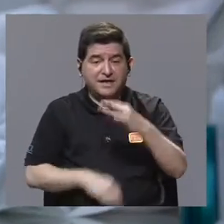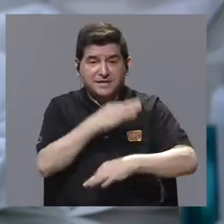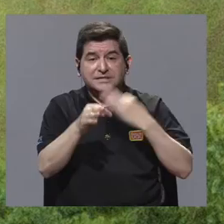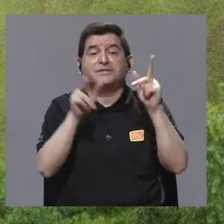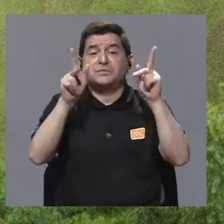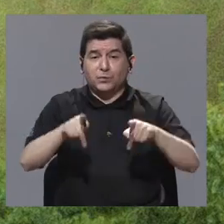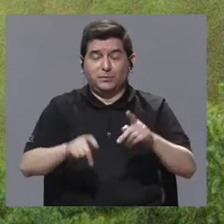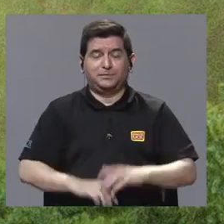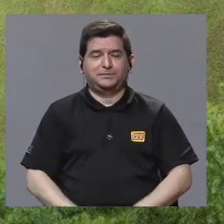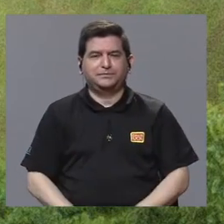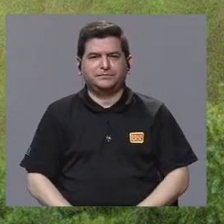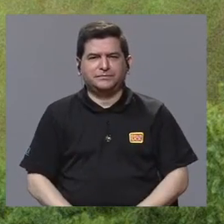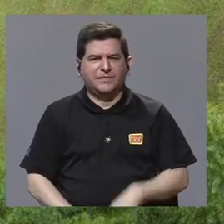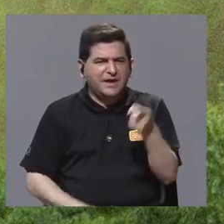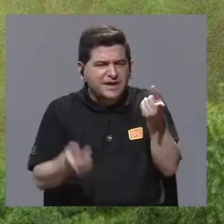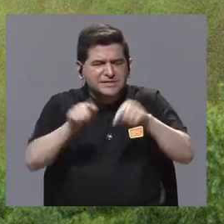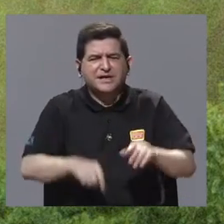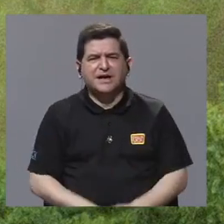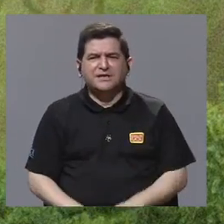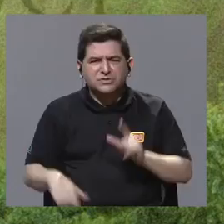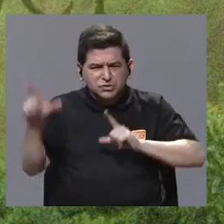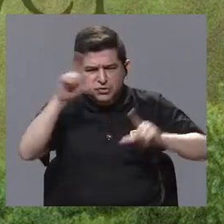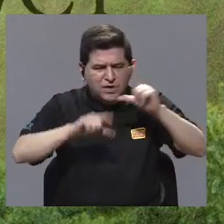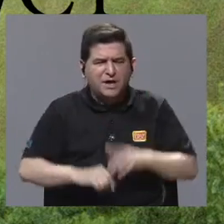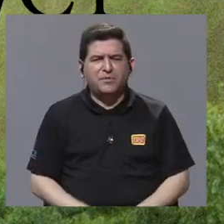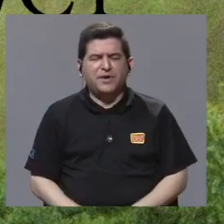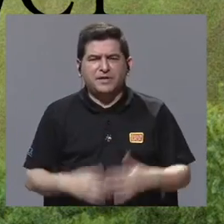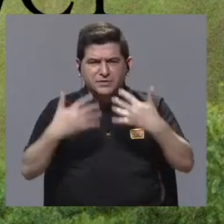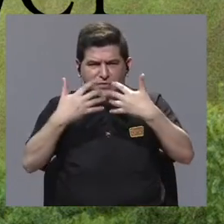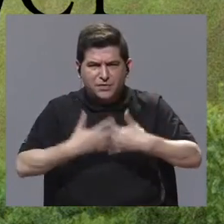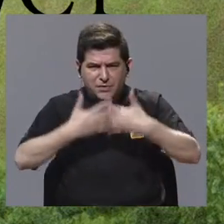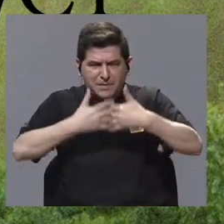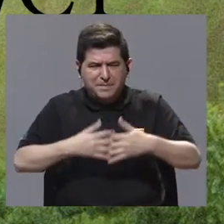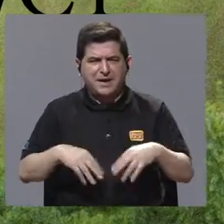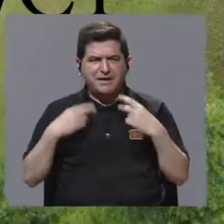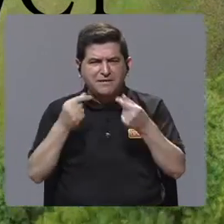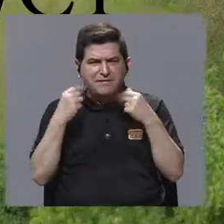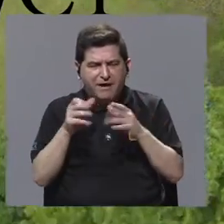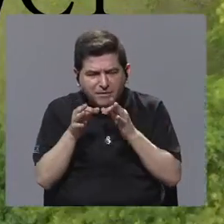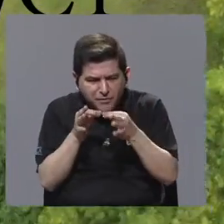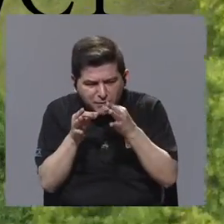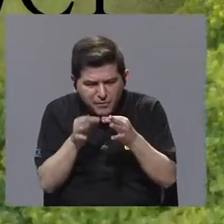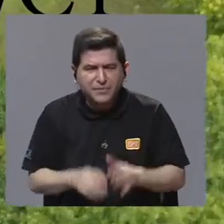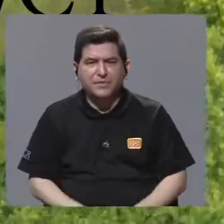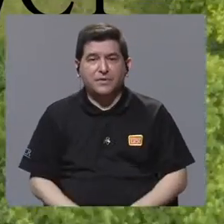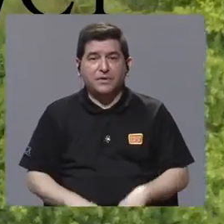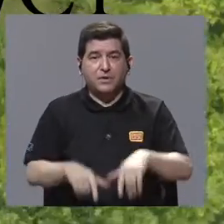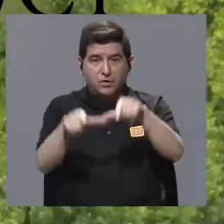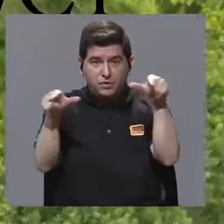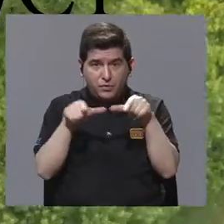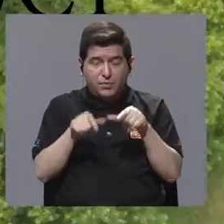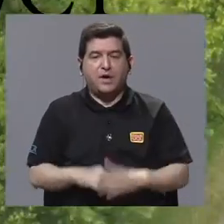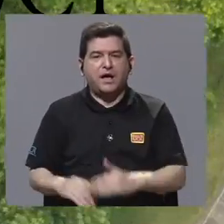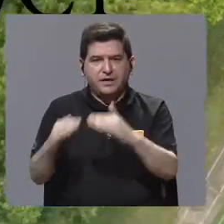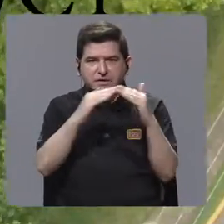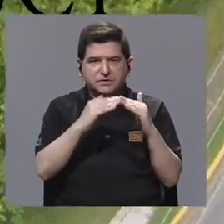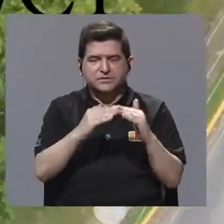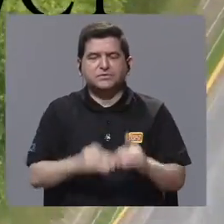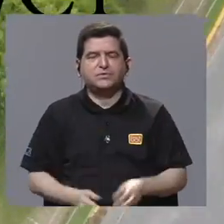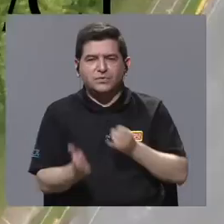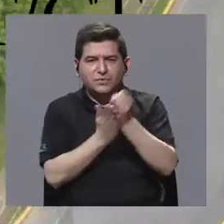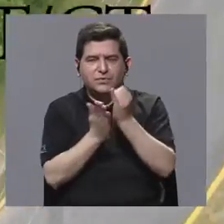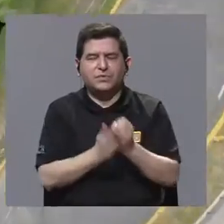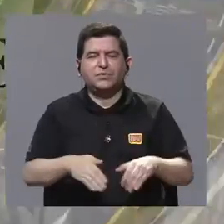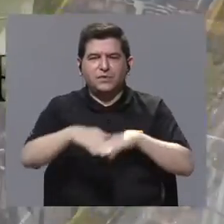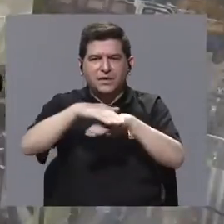pacientes. Nos referimos al laboratorio del ciclotrón o acelerador de partículas ubicado en la ciudad de la investigación, en la